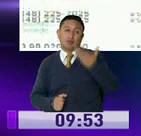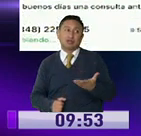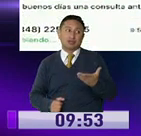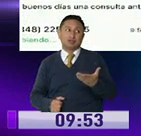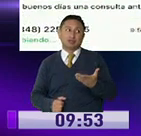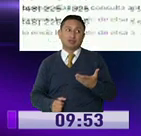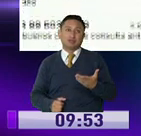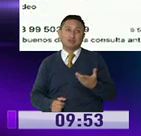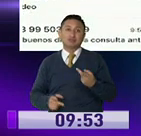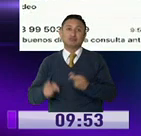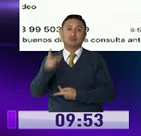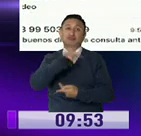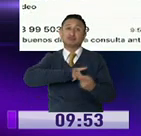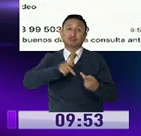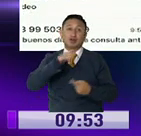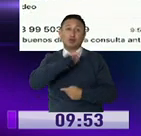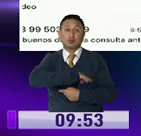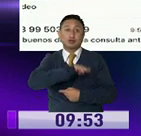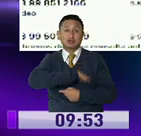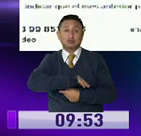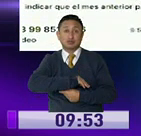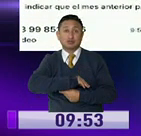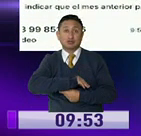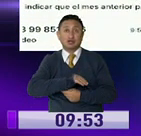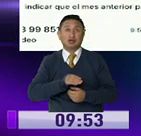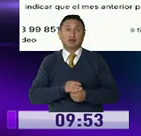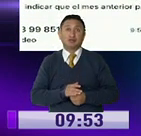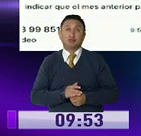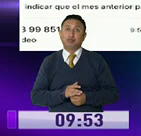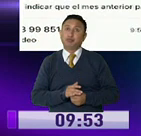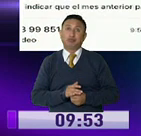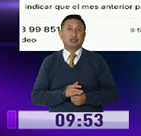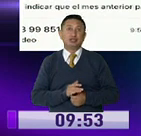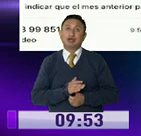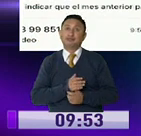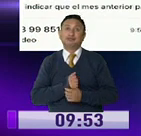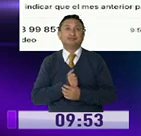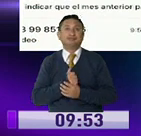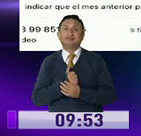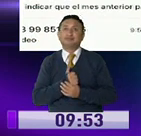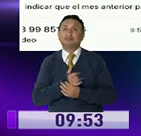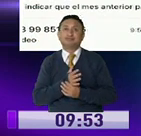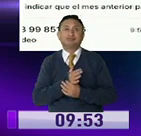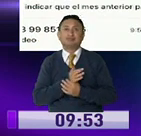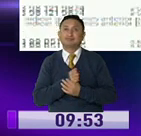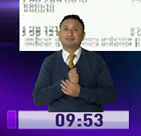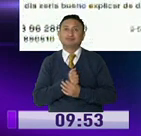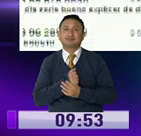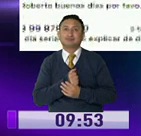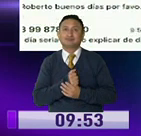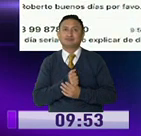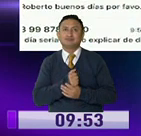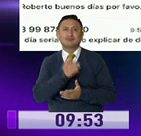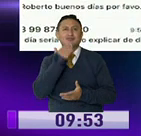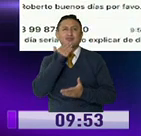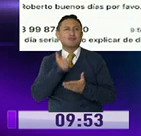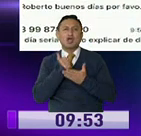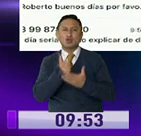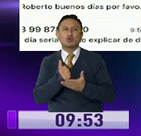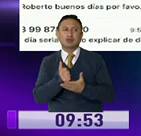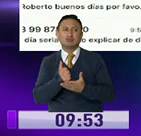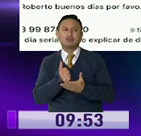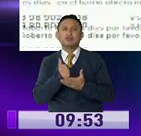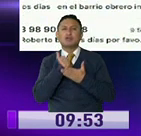gobiernos locales, ¿no? También a las parroquias, todo. Pero... Que tienen que organizarse también. tipo de ayuda? El problema es muy